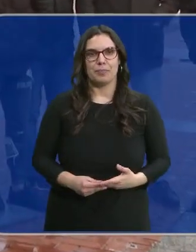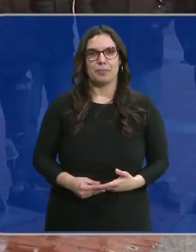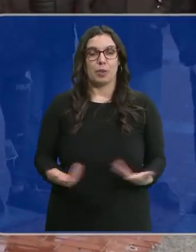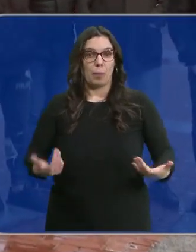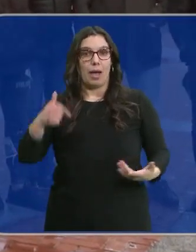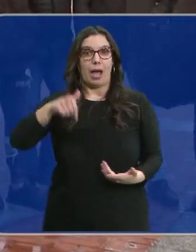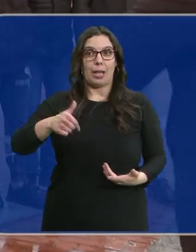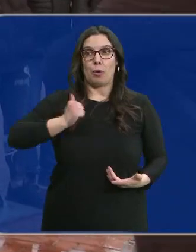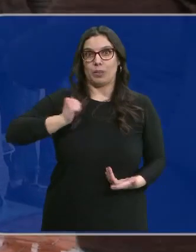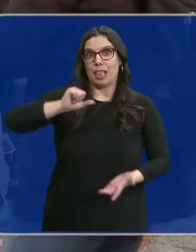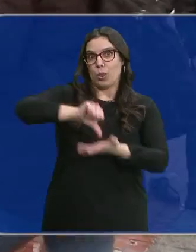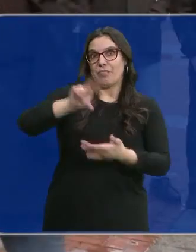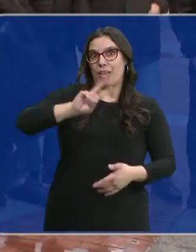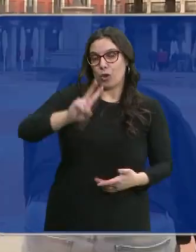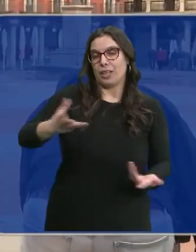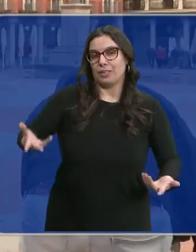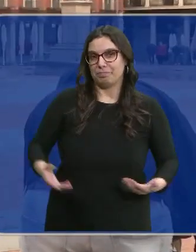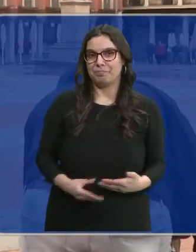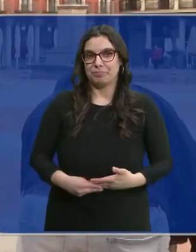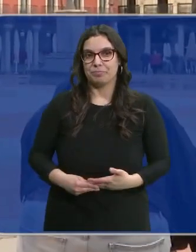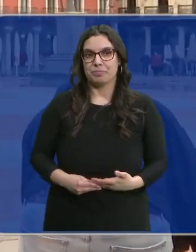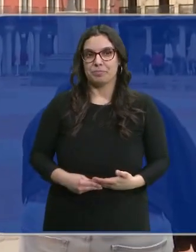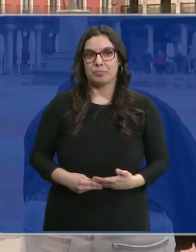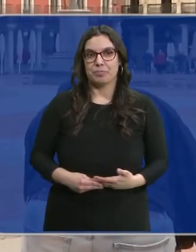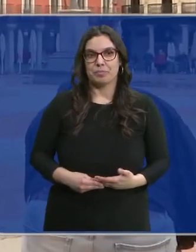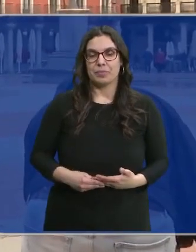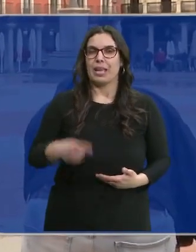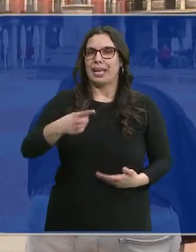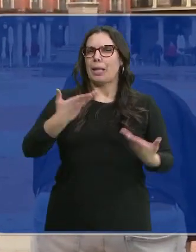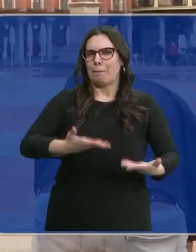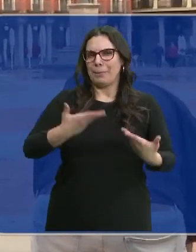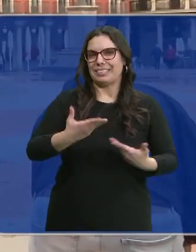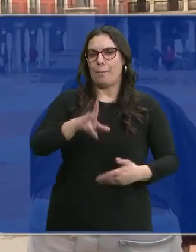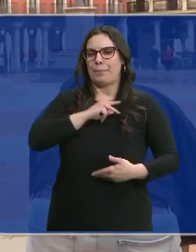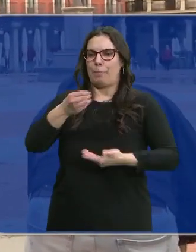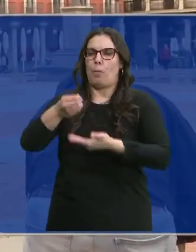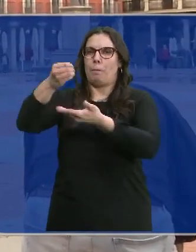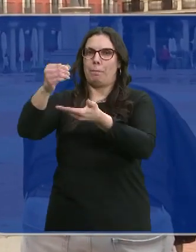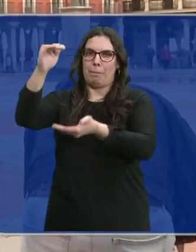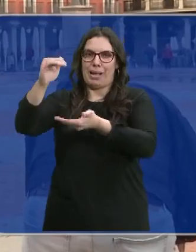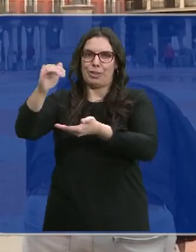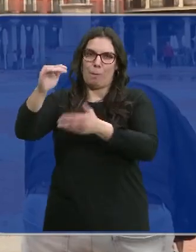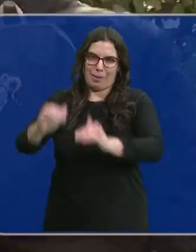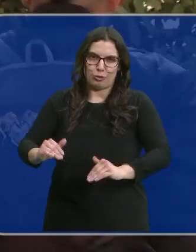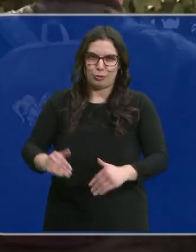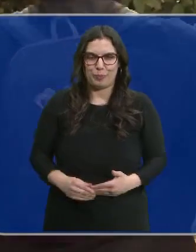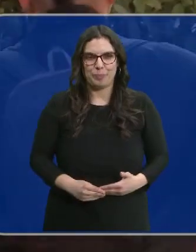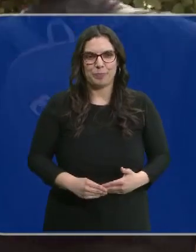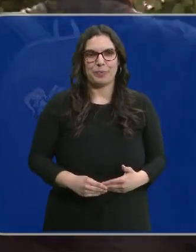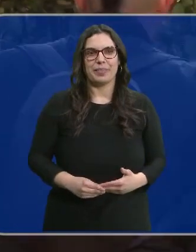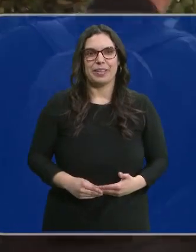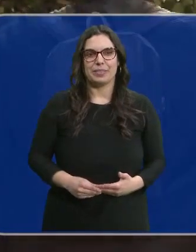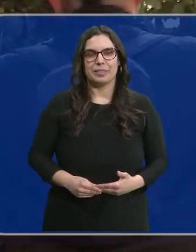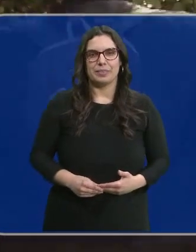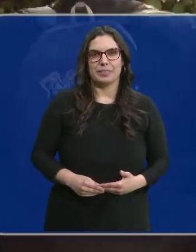que tenemos a los Goyas en Valladolid, vamos a aprovechar. No sé si pesada, pesada más que las que entregan normalmente a los actores. Un poco